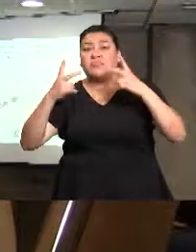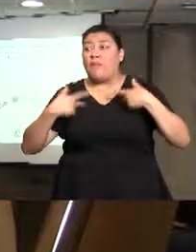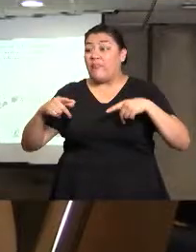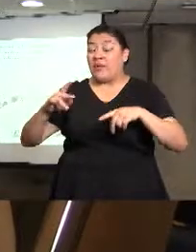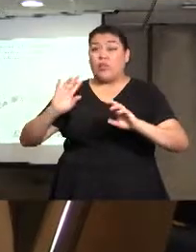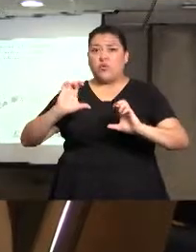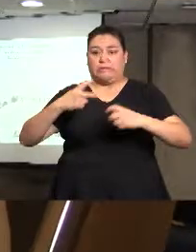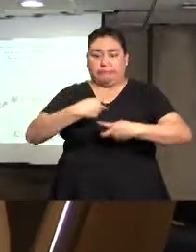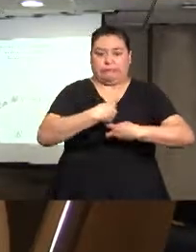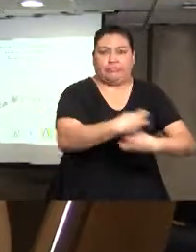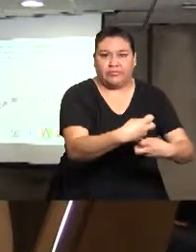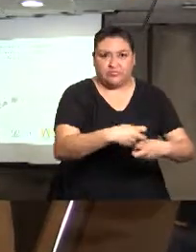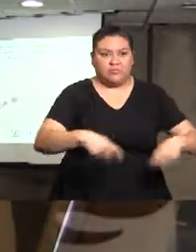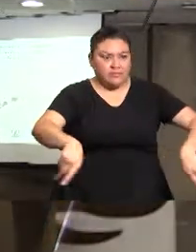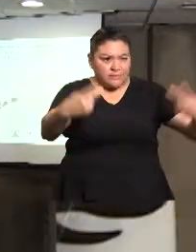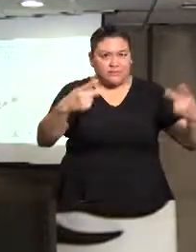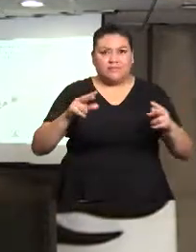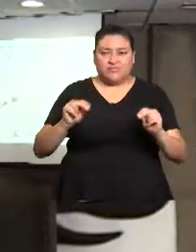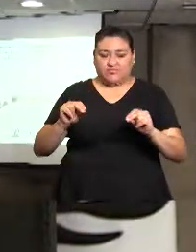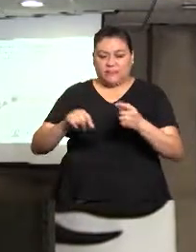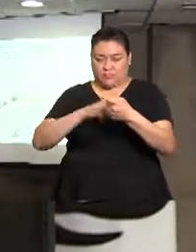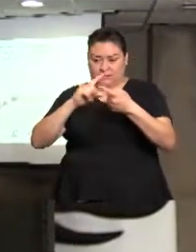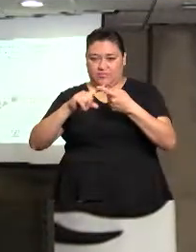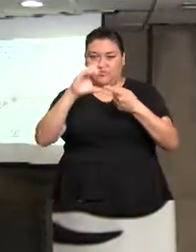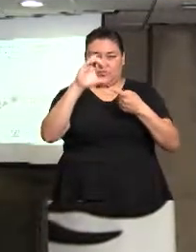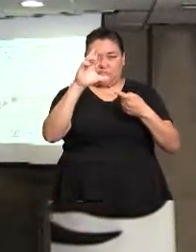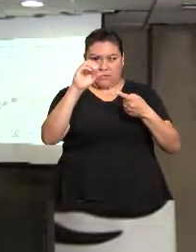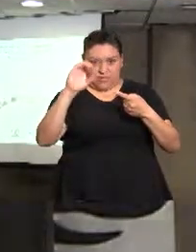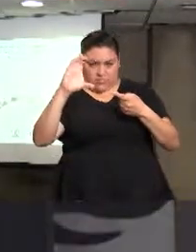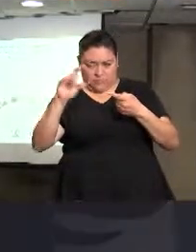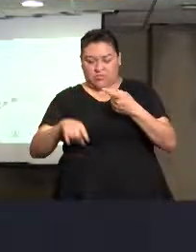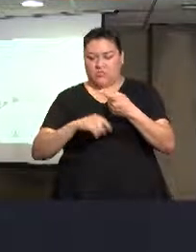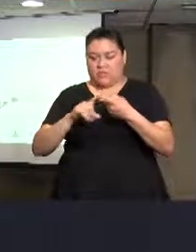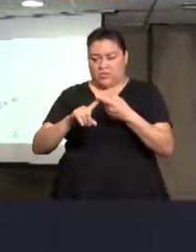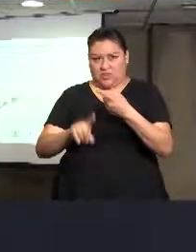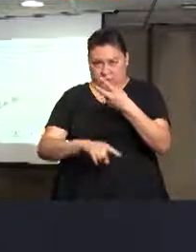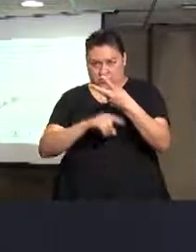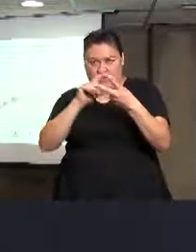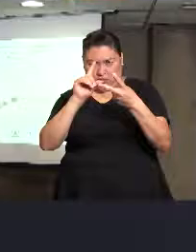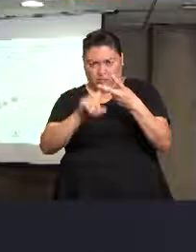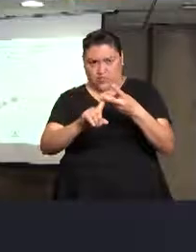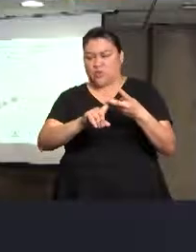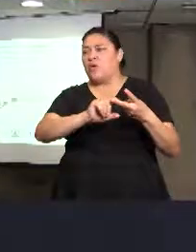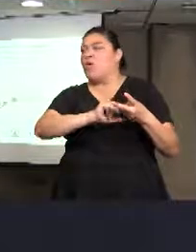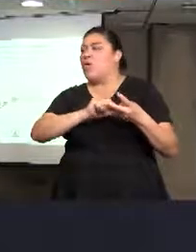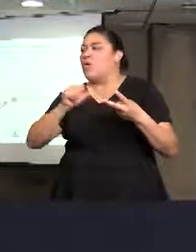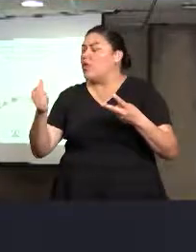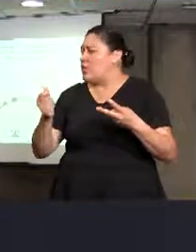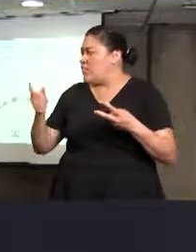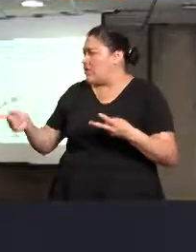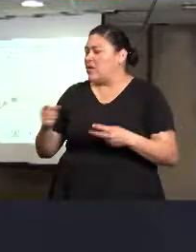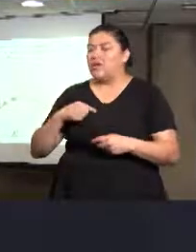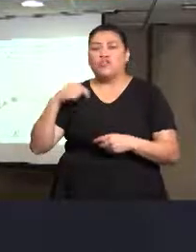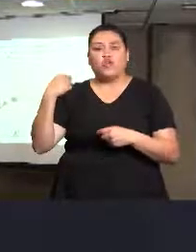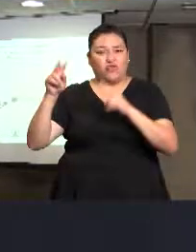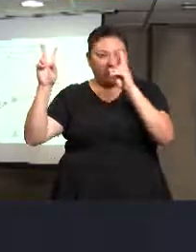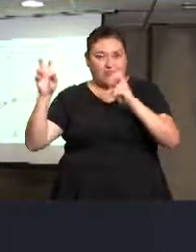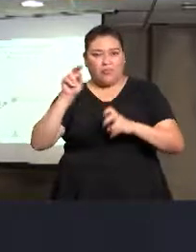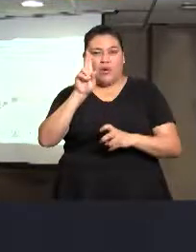unimos con la CROC, nos unimos con el Movimiento Uno a Uno